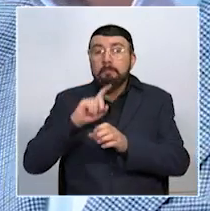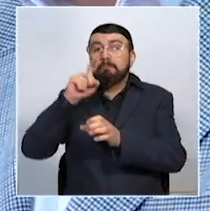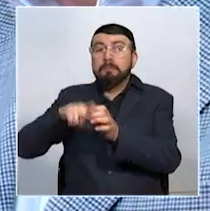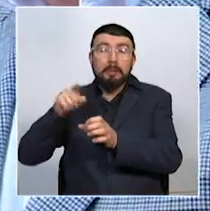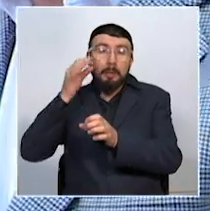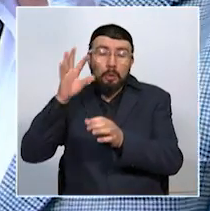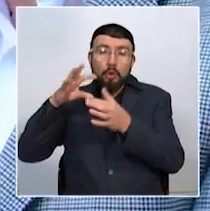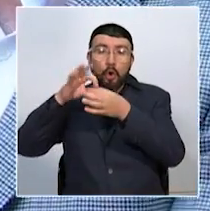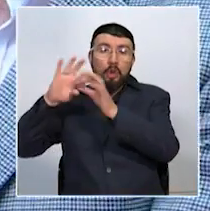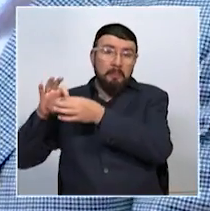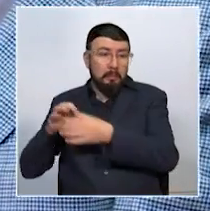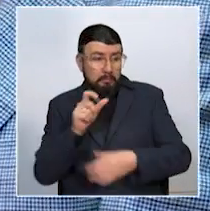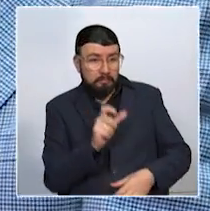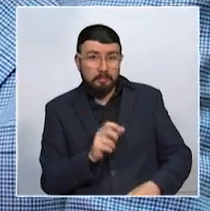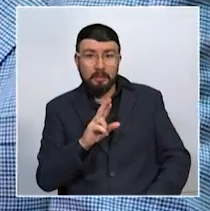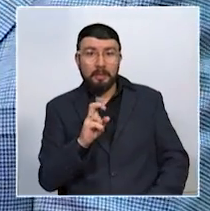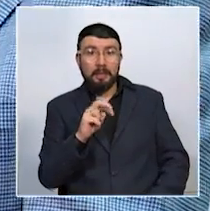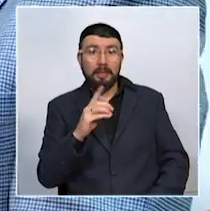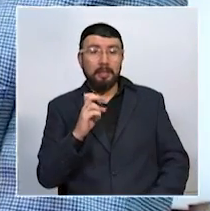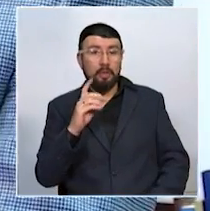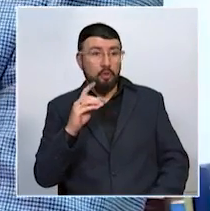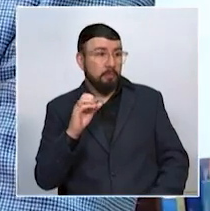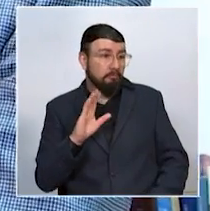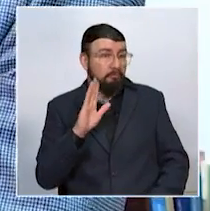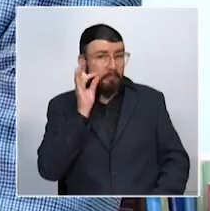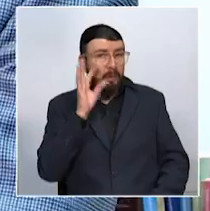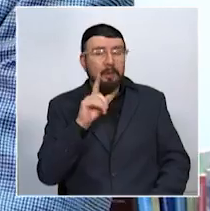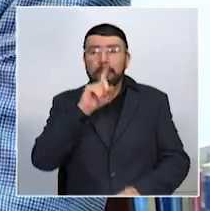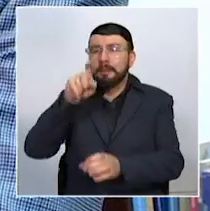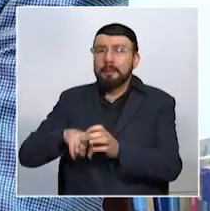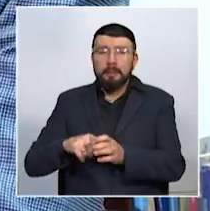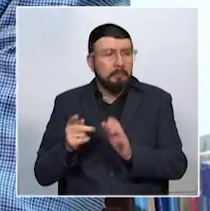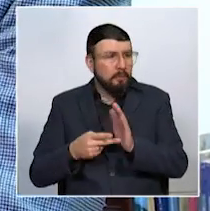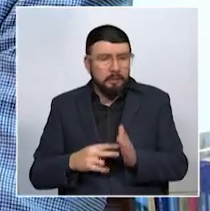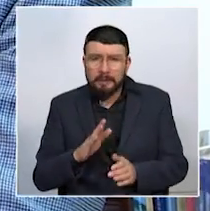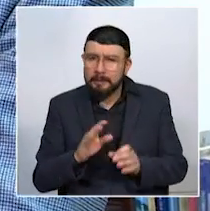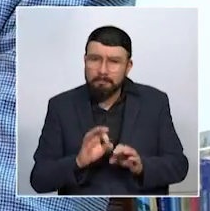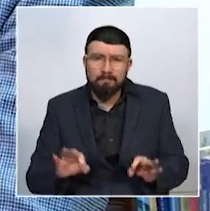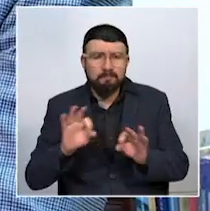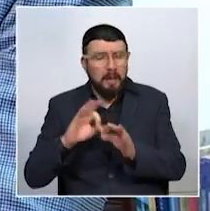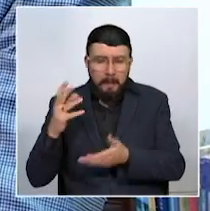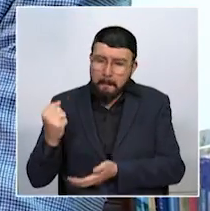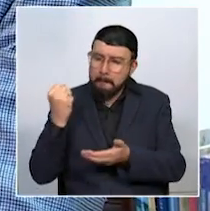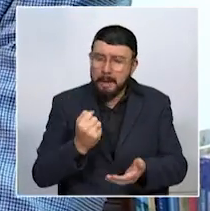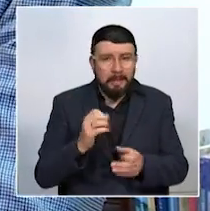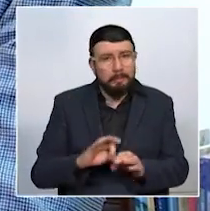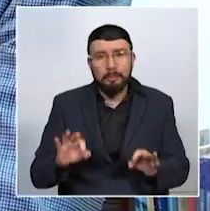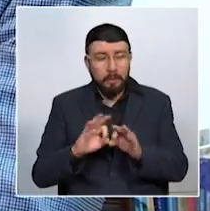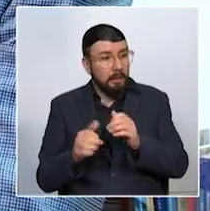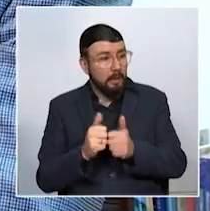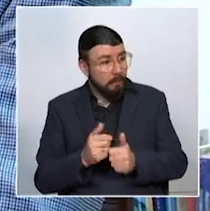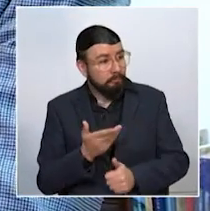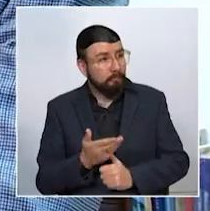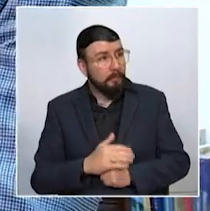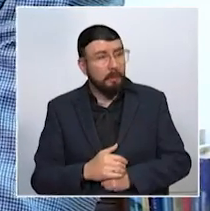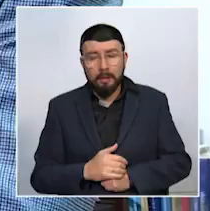como Andrés Felipe Rendón clasifiquen de manera gobernador que se les está apostando de una manera muy importante con recursos, que es lo importante al deporte, ¿no? Sí,